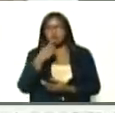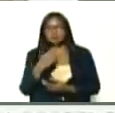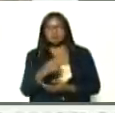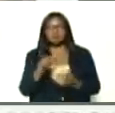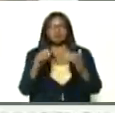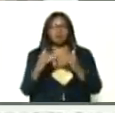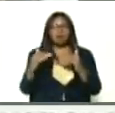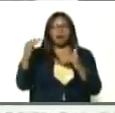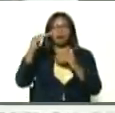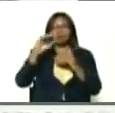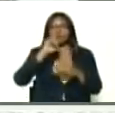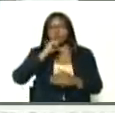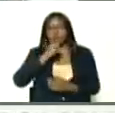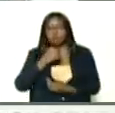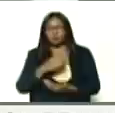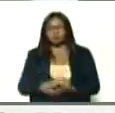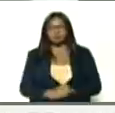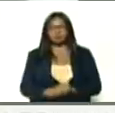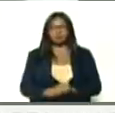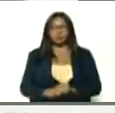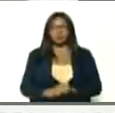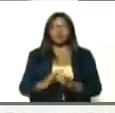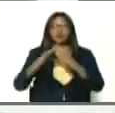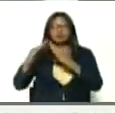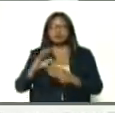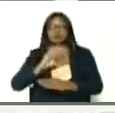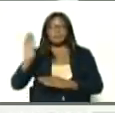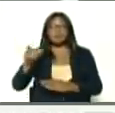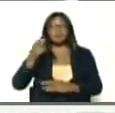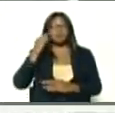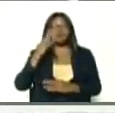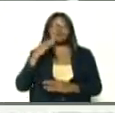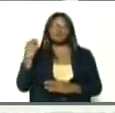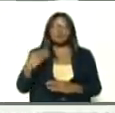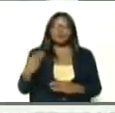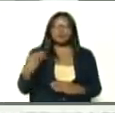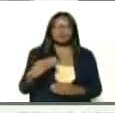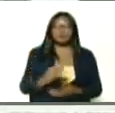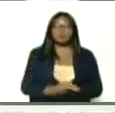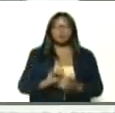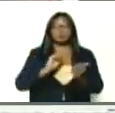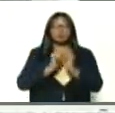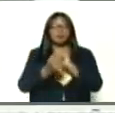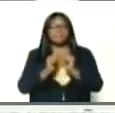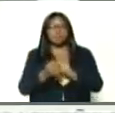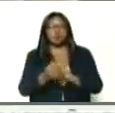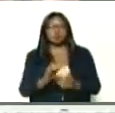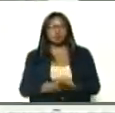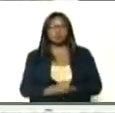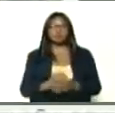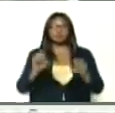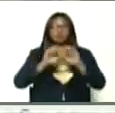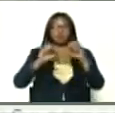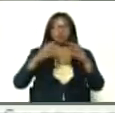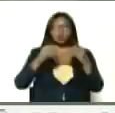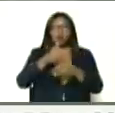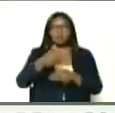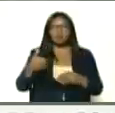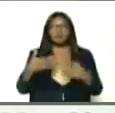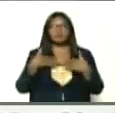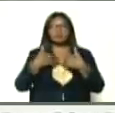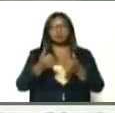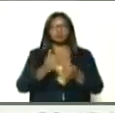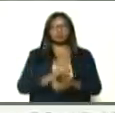adultos mayores, hogares de la patria, mujeres, juventud, deporte, el sector educación, el sector salud,